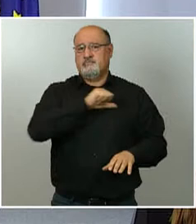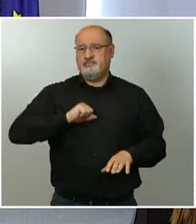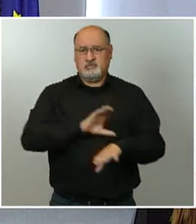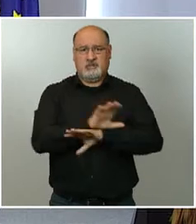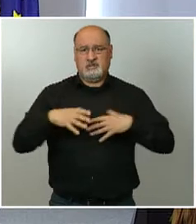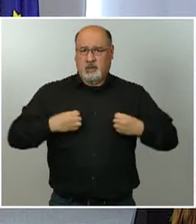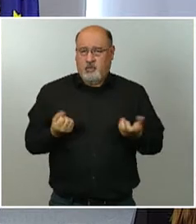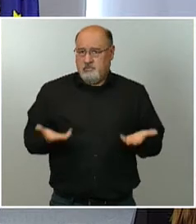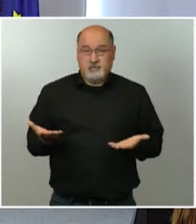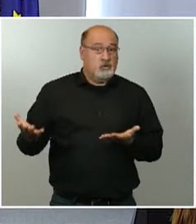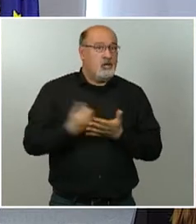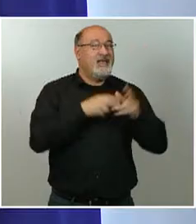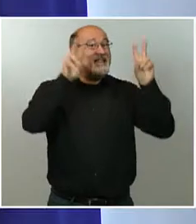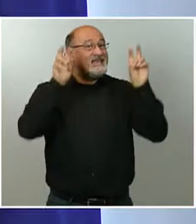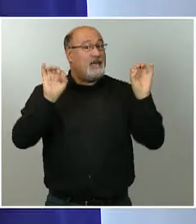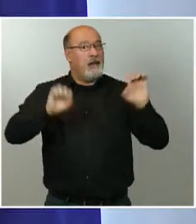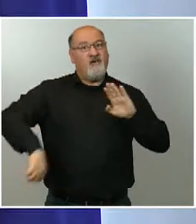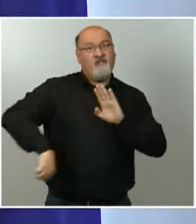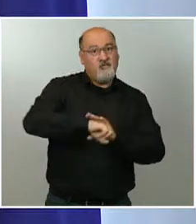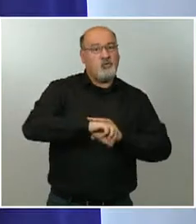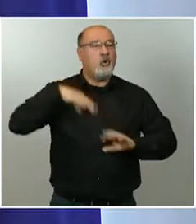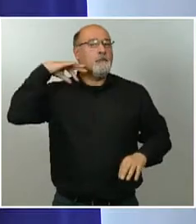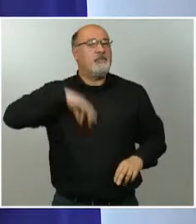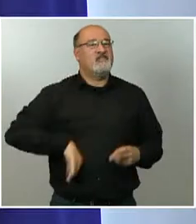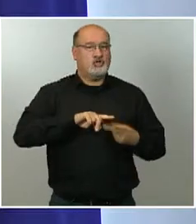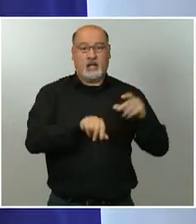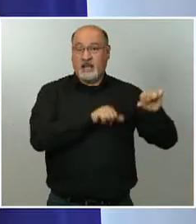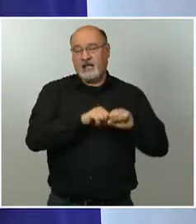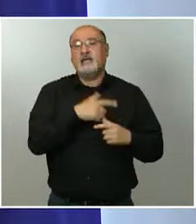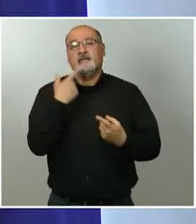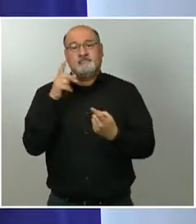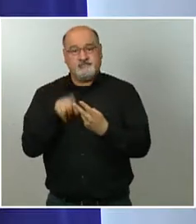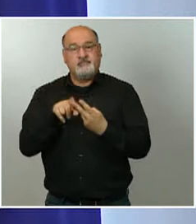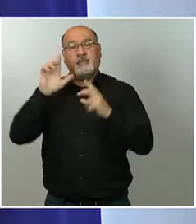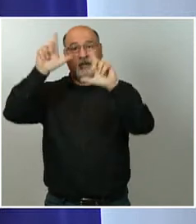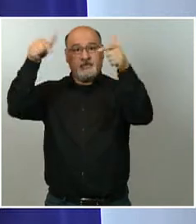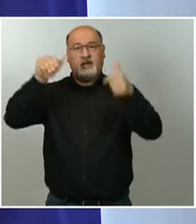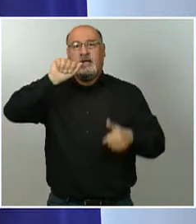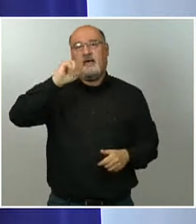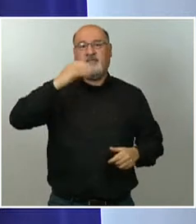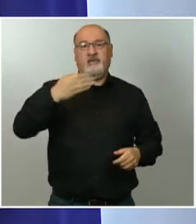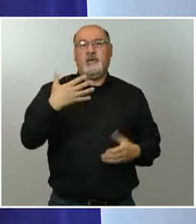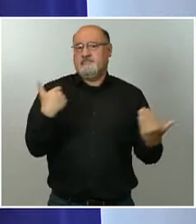concreta del fútbol profesional de la Liga y del ACB de baloncesto depende de nosotros.